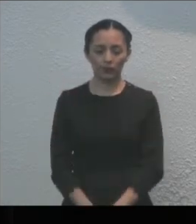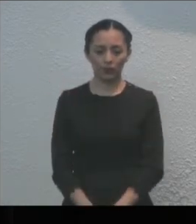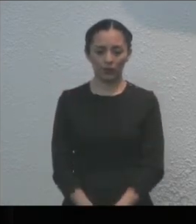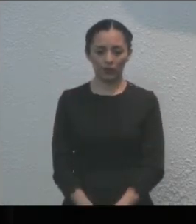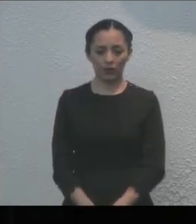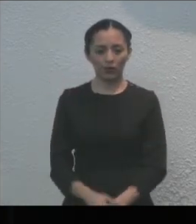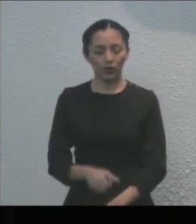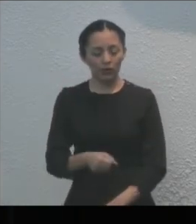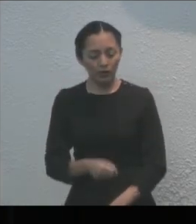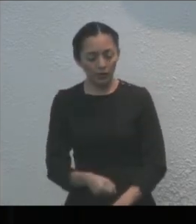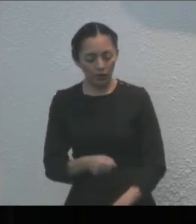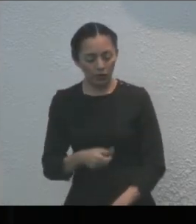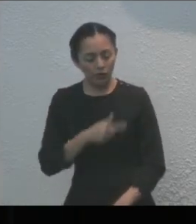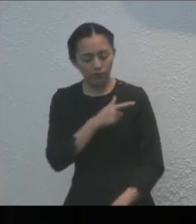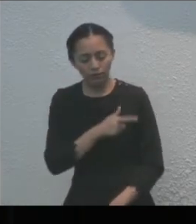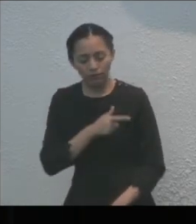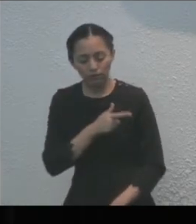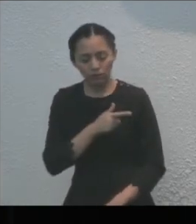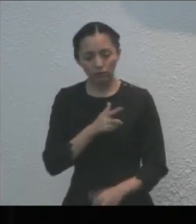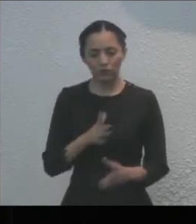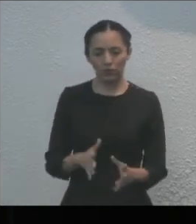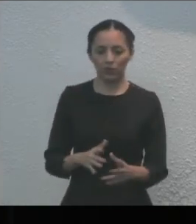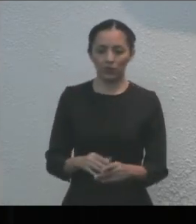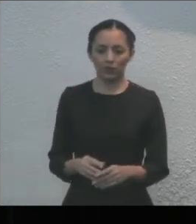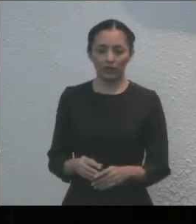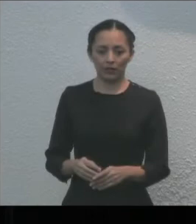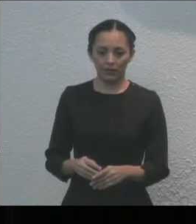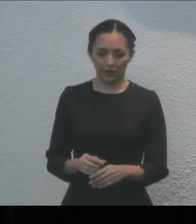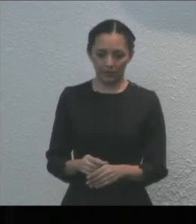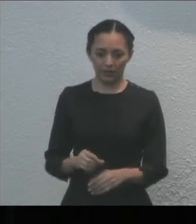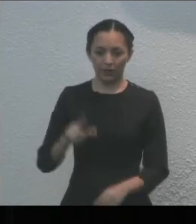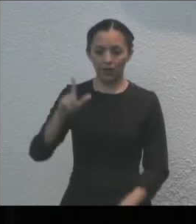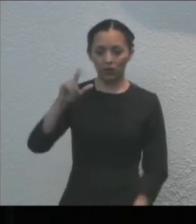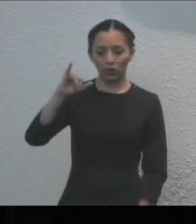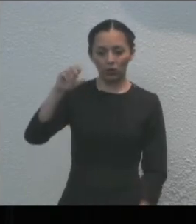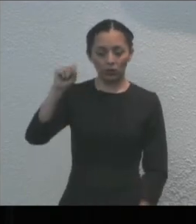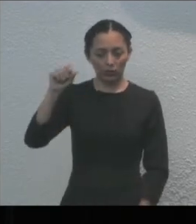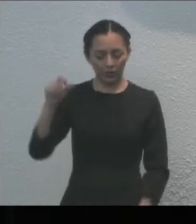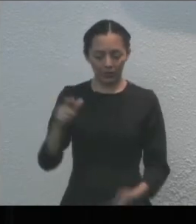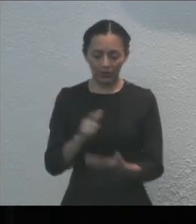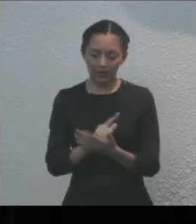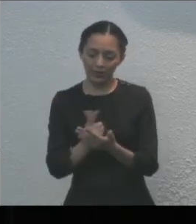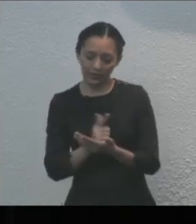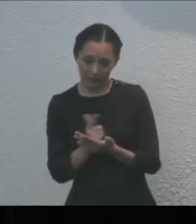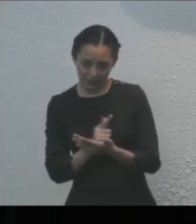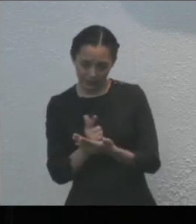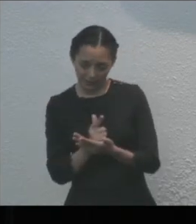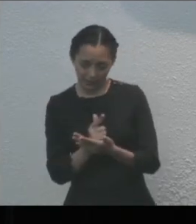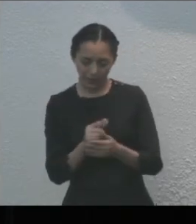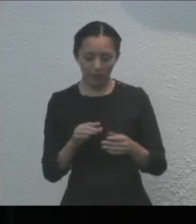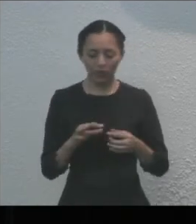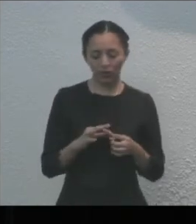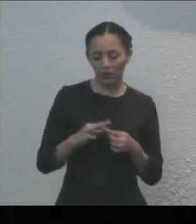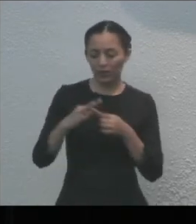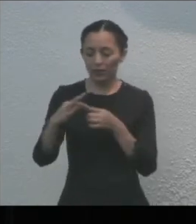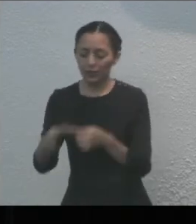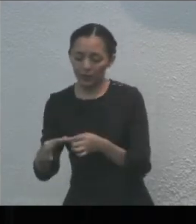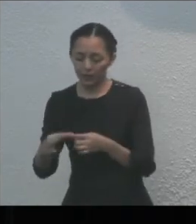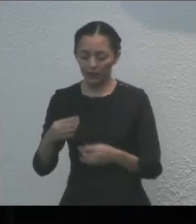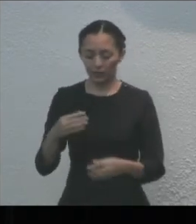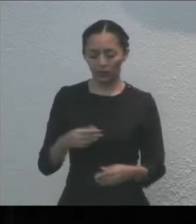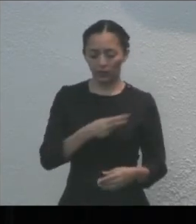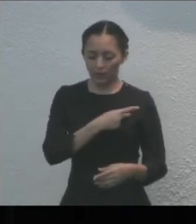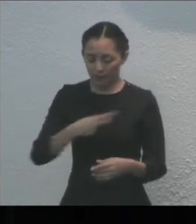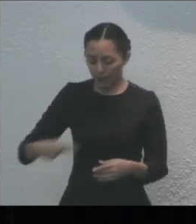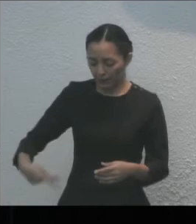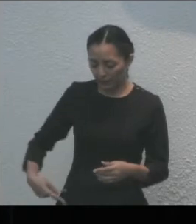Saludo con mucho gusto al magistrado Luis Gavino Medina Burgos, en representación del magistrado presidente del Tribunal Superior